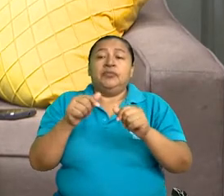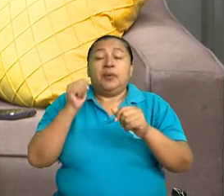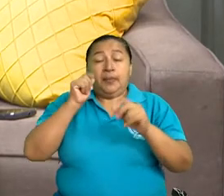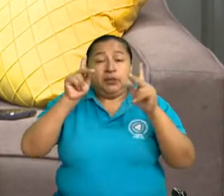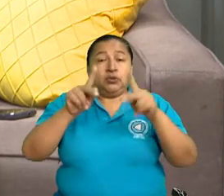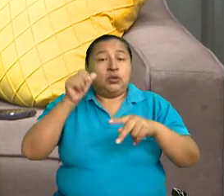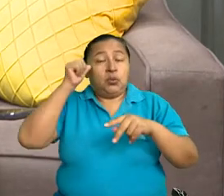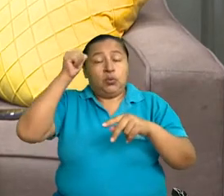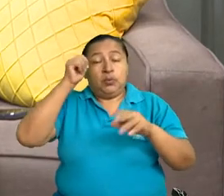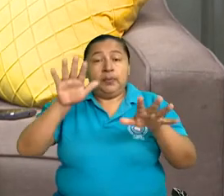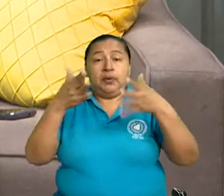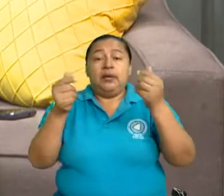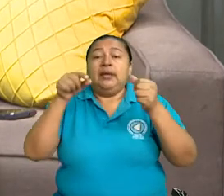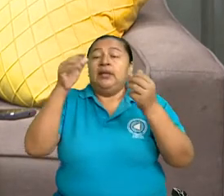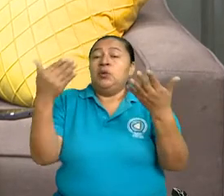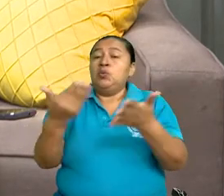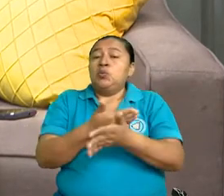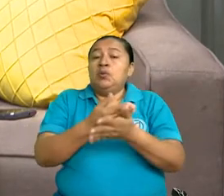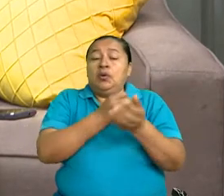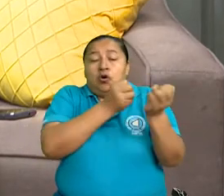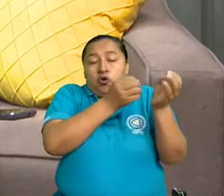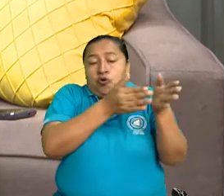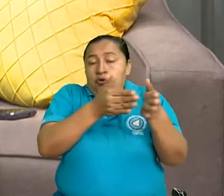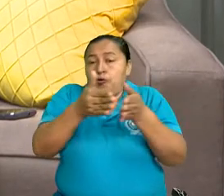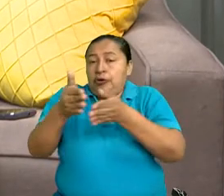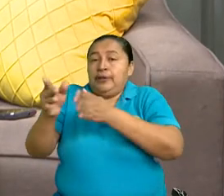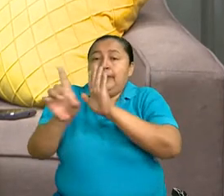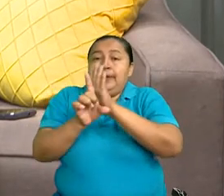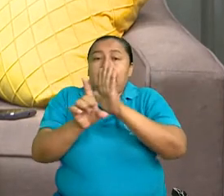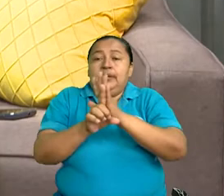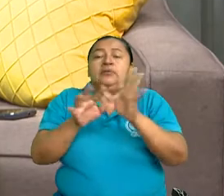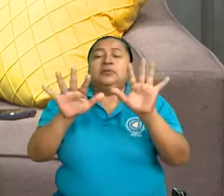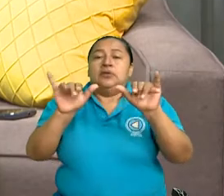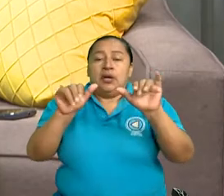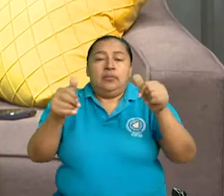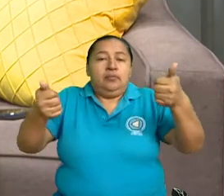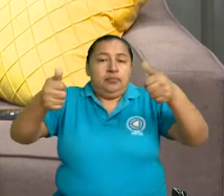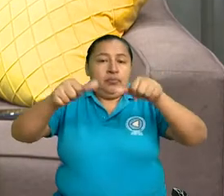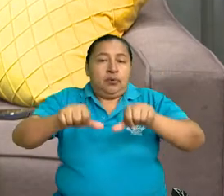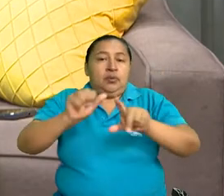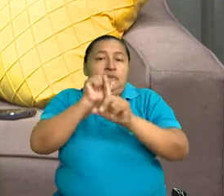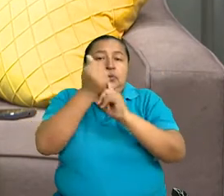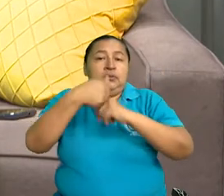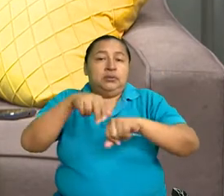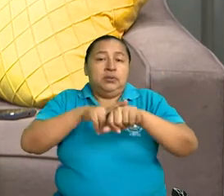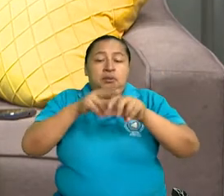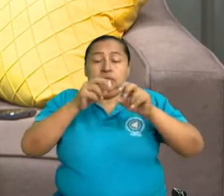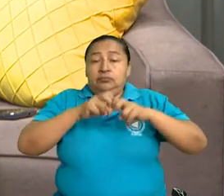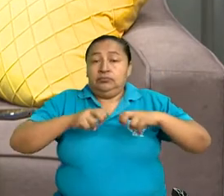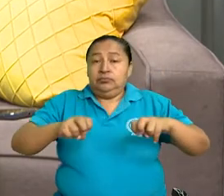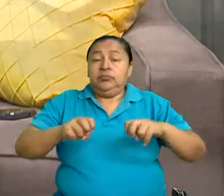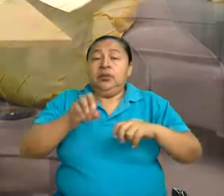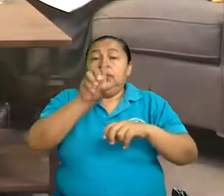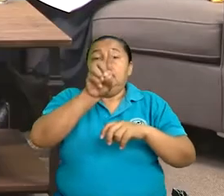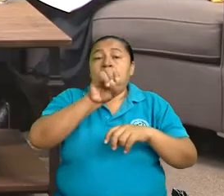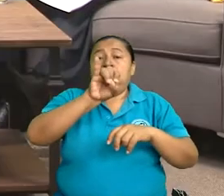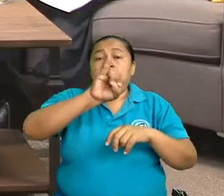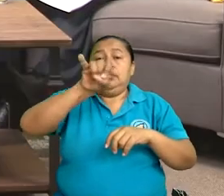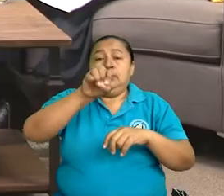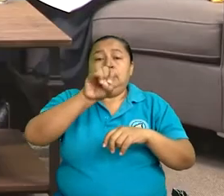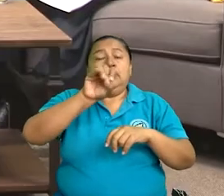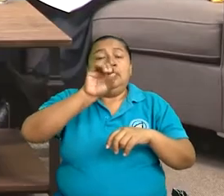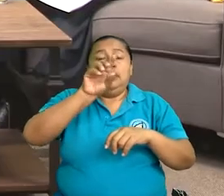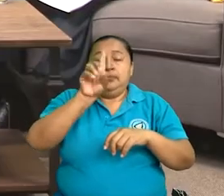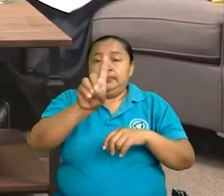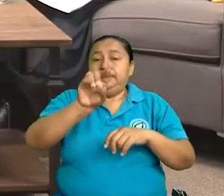mayores, este nuevo ordenamiento jurídico, aprobado precisamente ya por la Asamblea Nacional de Gestos Jurídicos en materia de